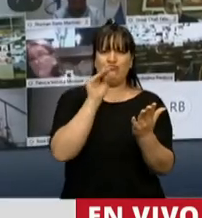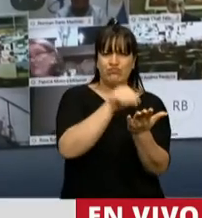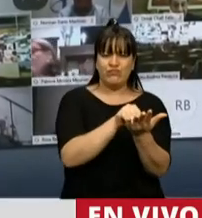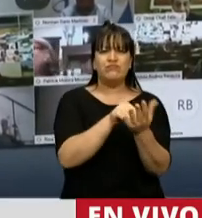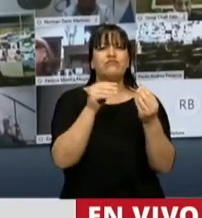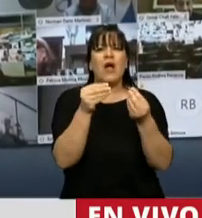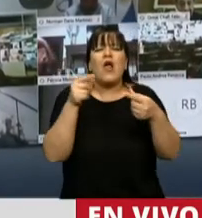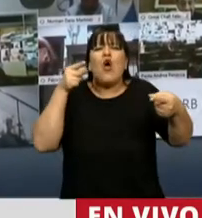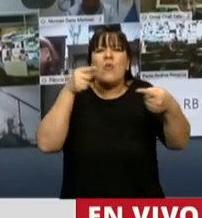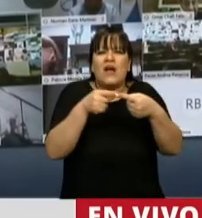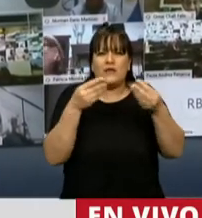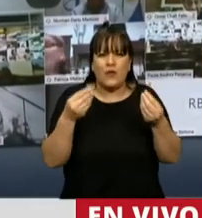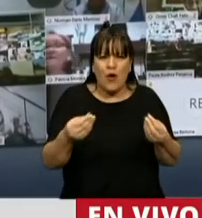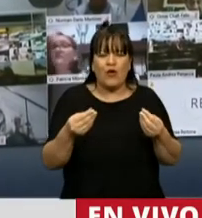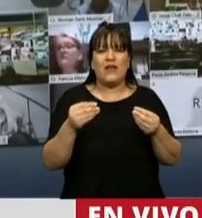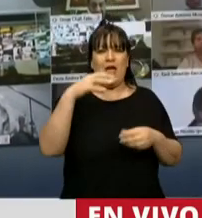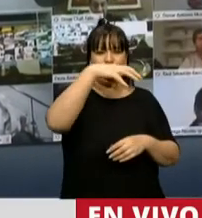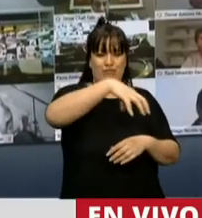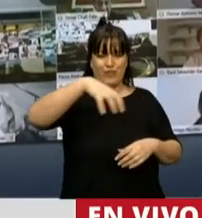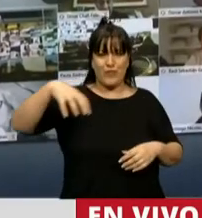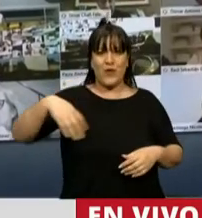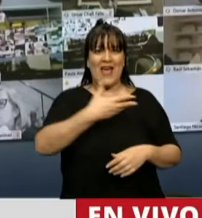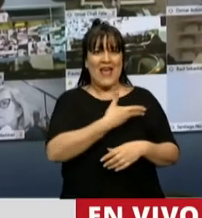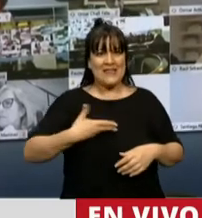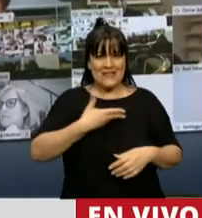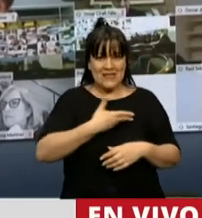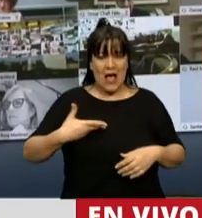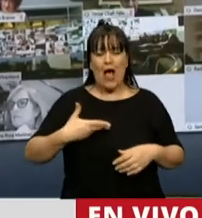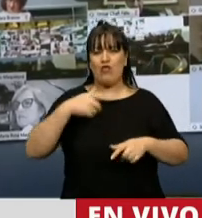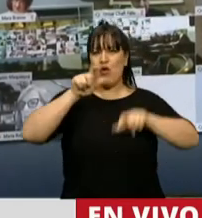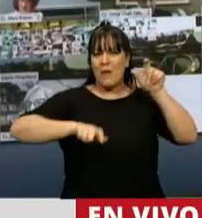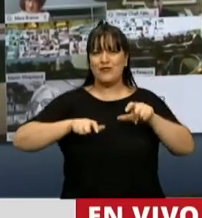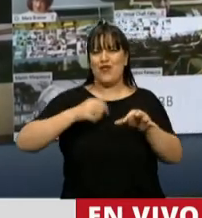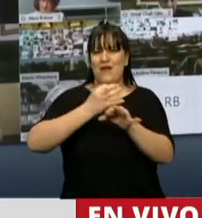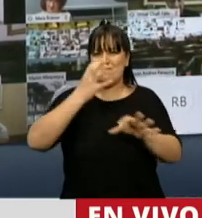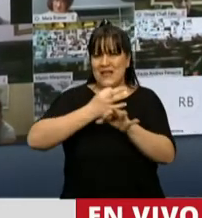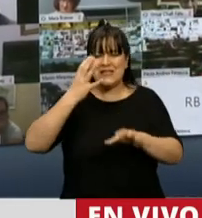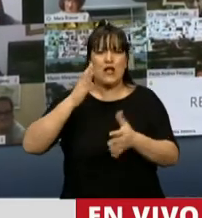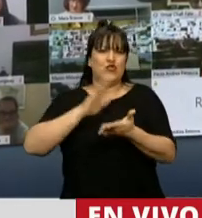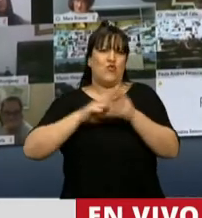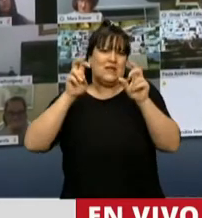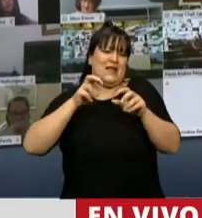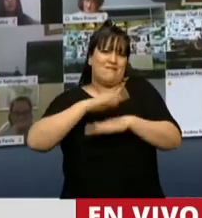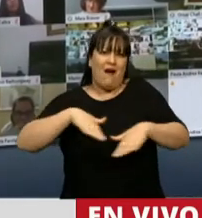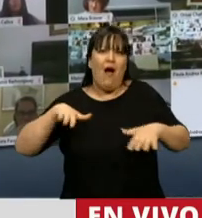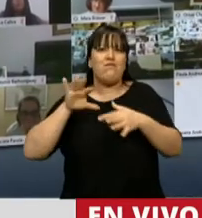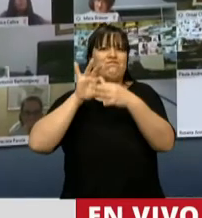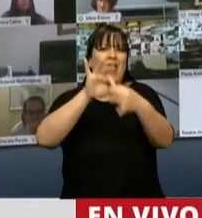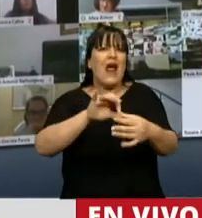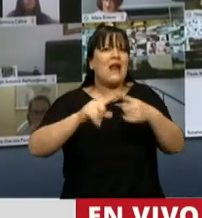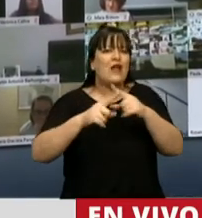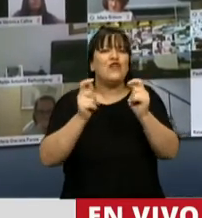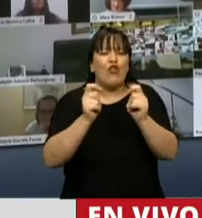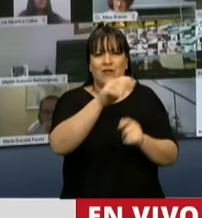acentuar la relación de los organismos de Estado especialistas en INE con los niños, niñas y niñas de la República